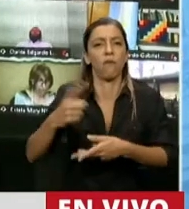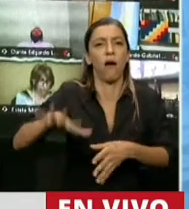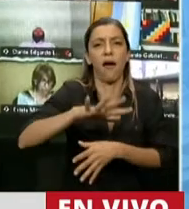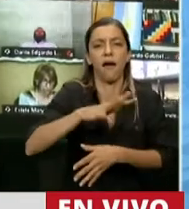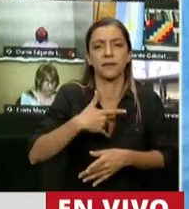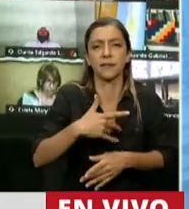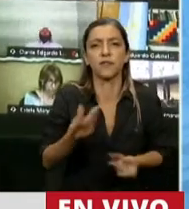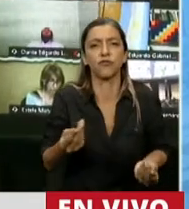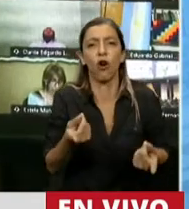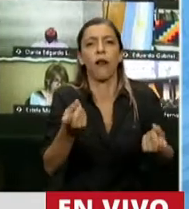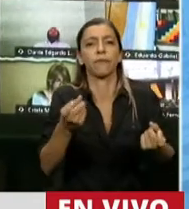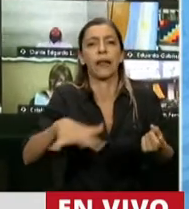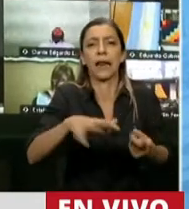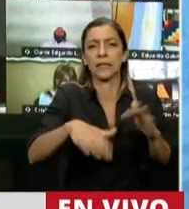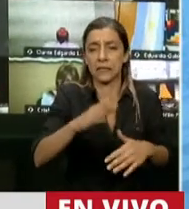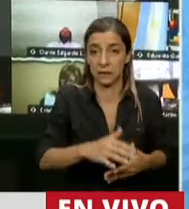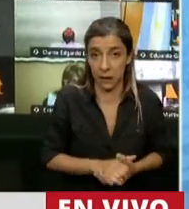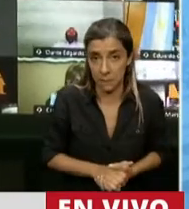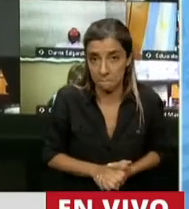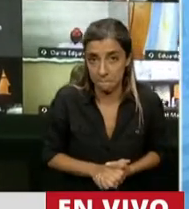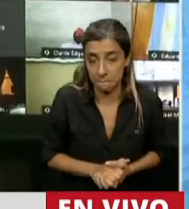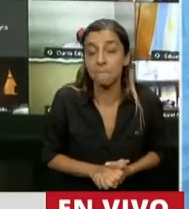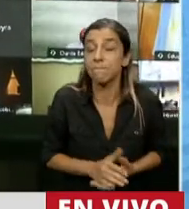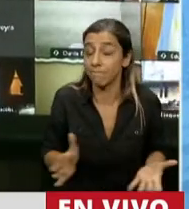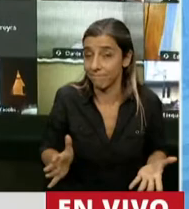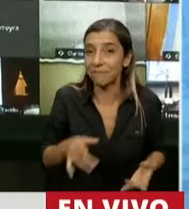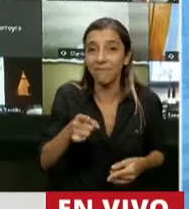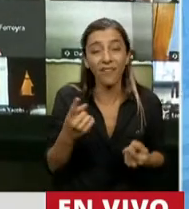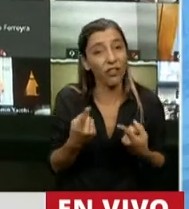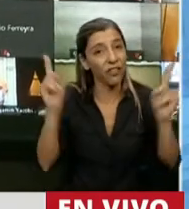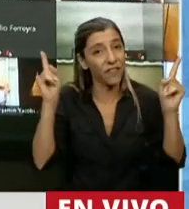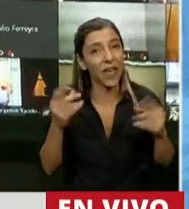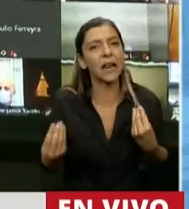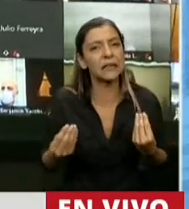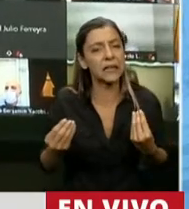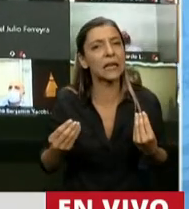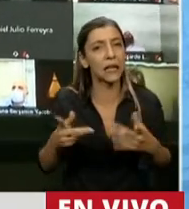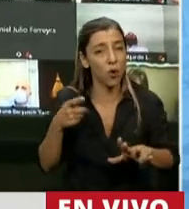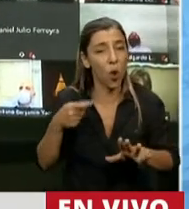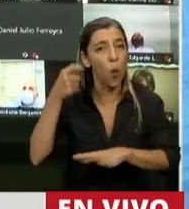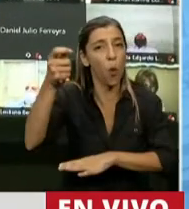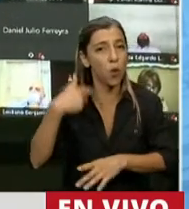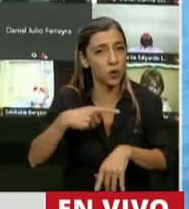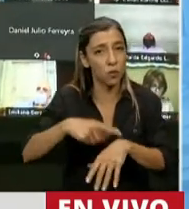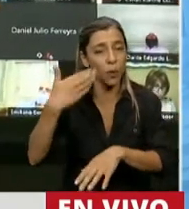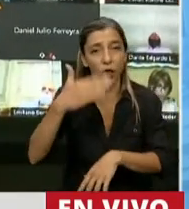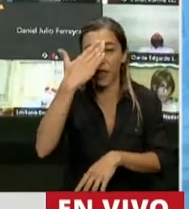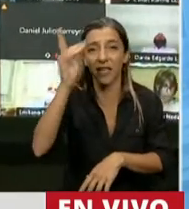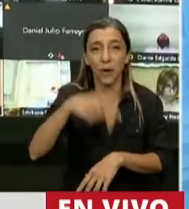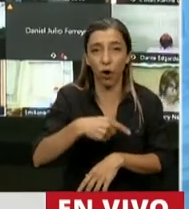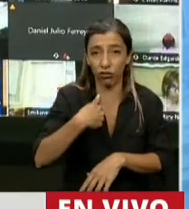los que esos decretos beneficiaban pero a diferencia de lo que pasó con el juicio por la quita del 15% de